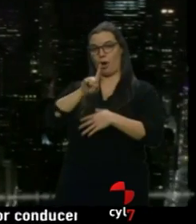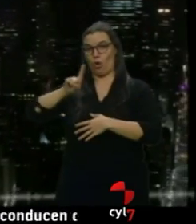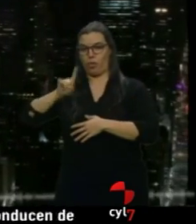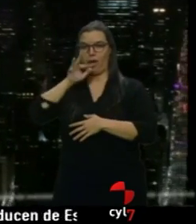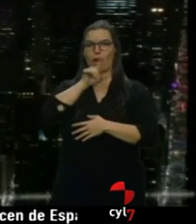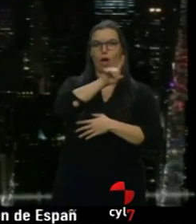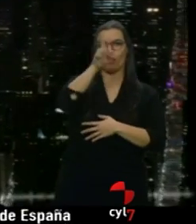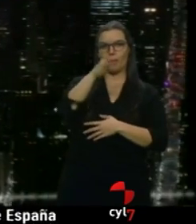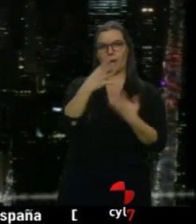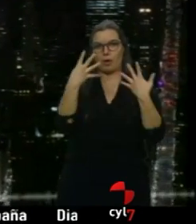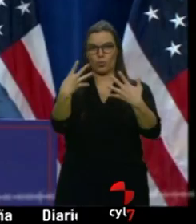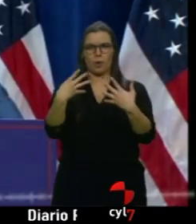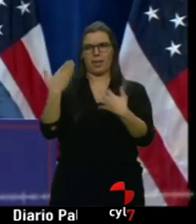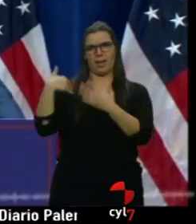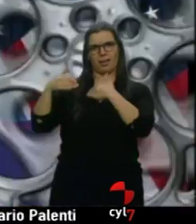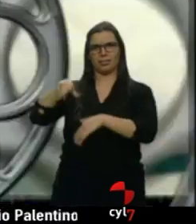premios